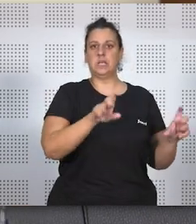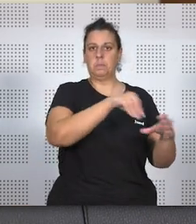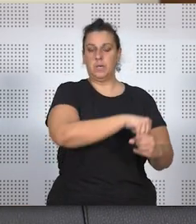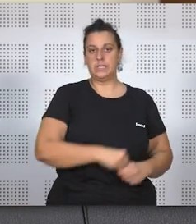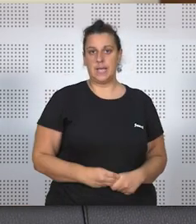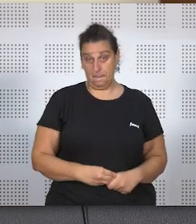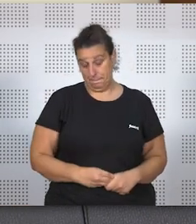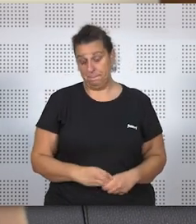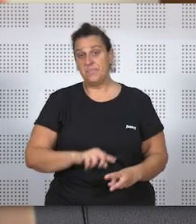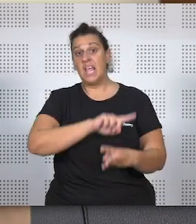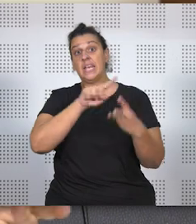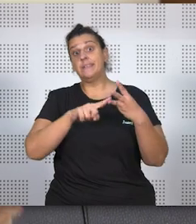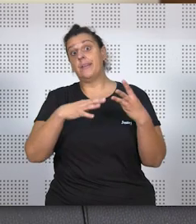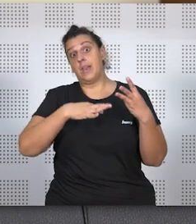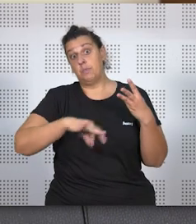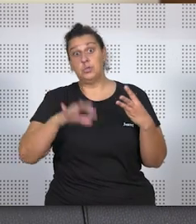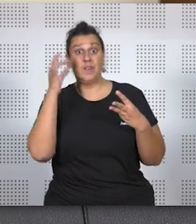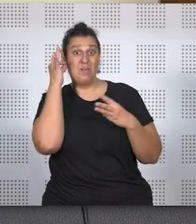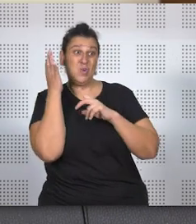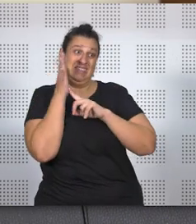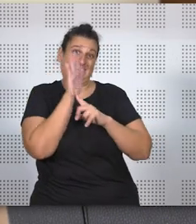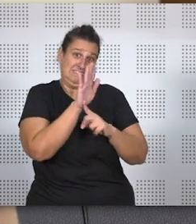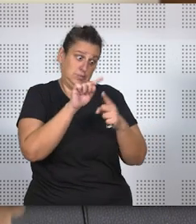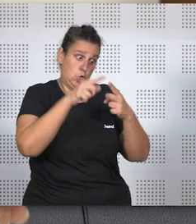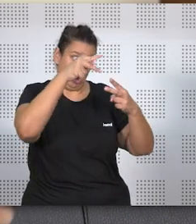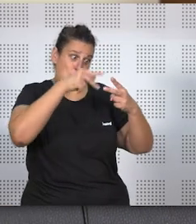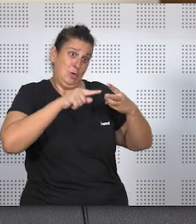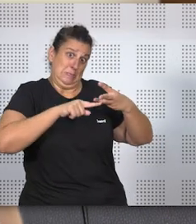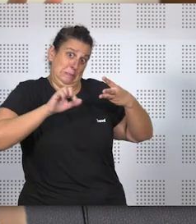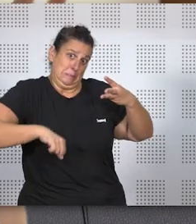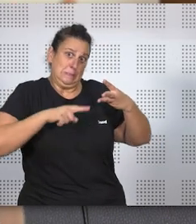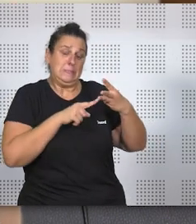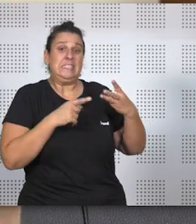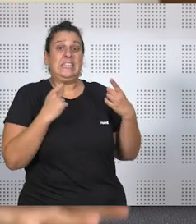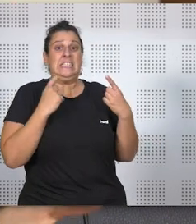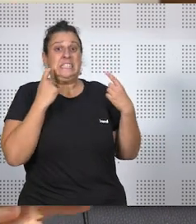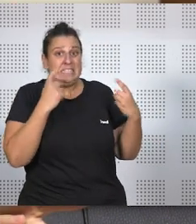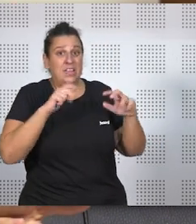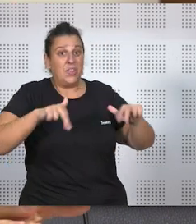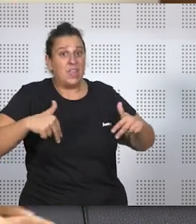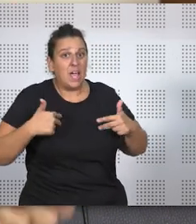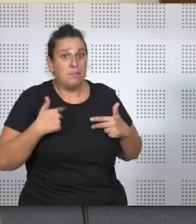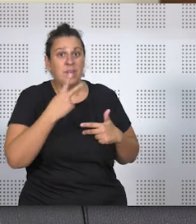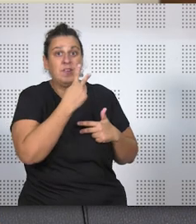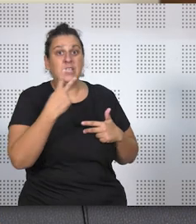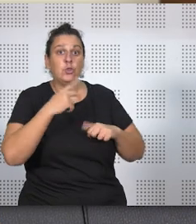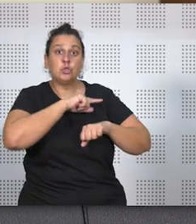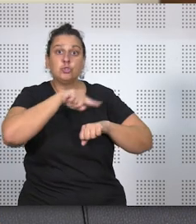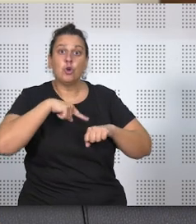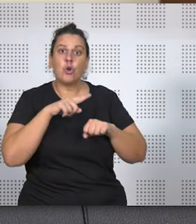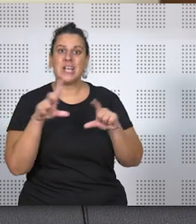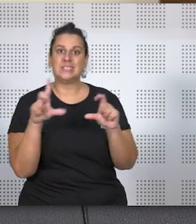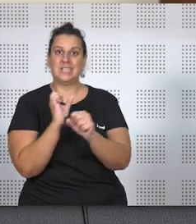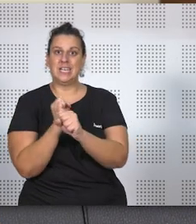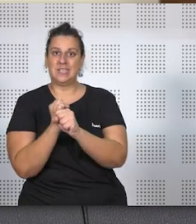Una tercera posibilidad, que también planteó la trabajadora, es bueno, pues entonces déjame teletrabajar 22 horas y yo trabajo